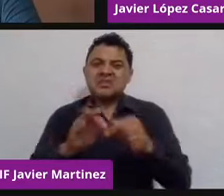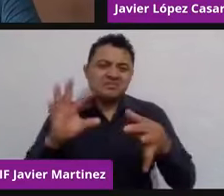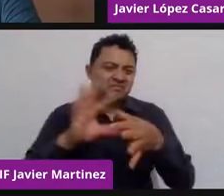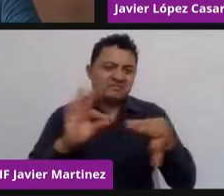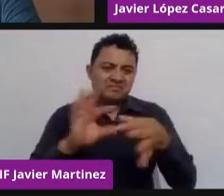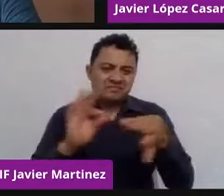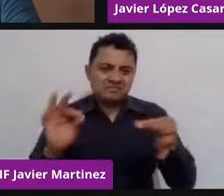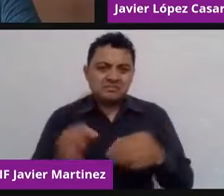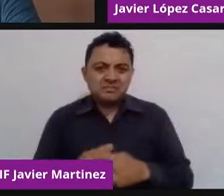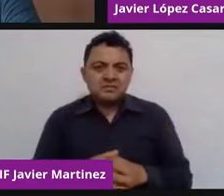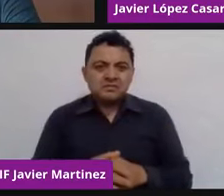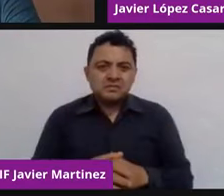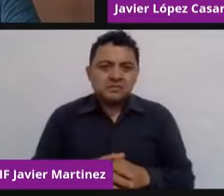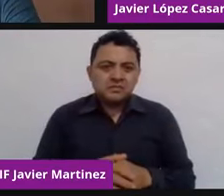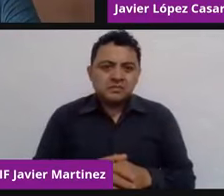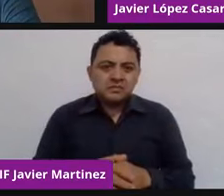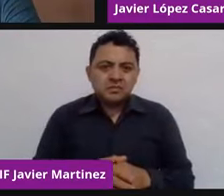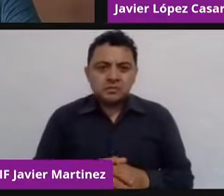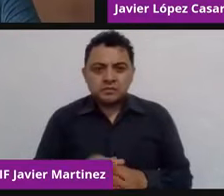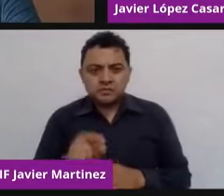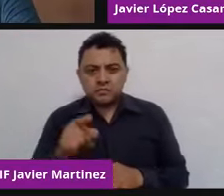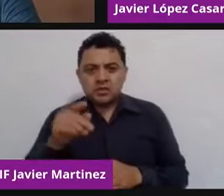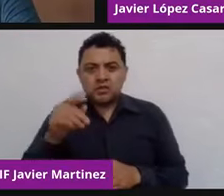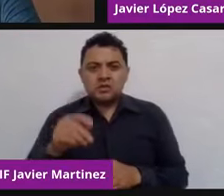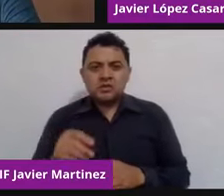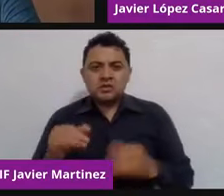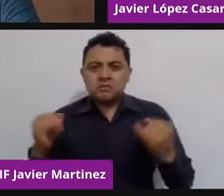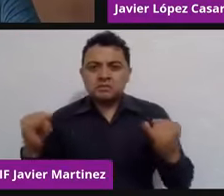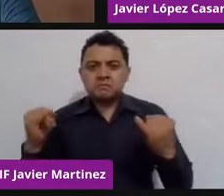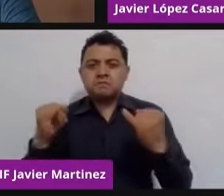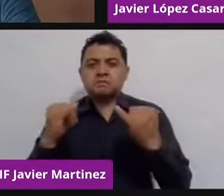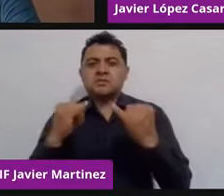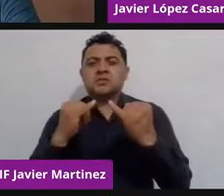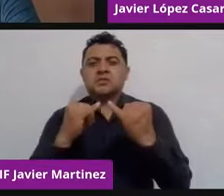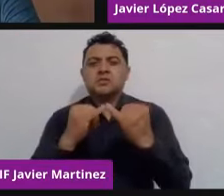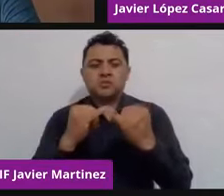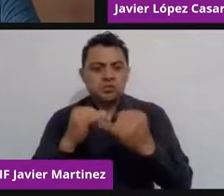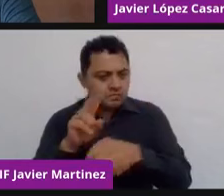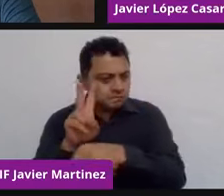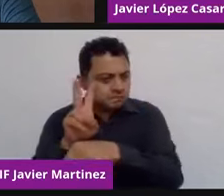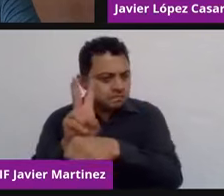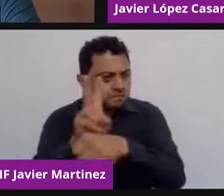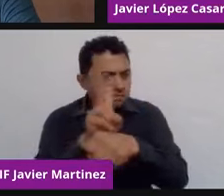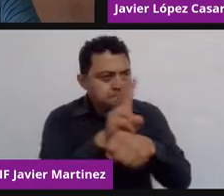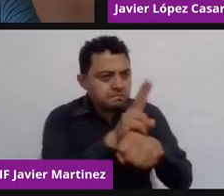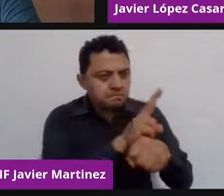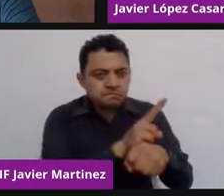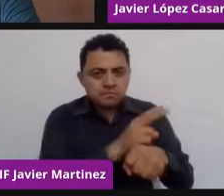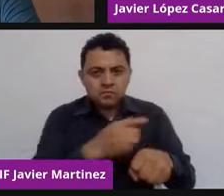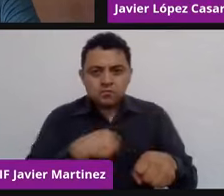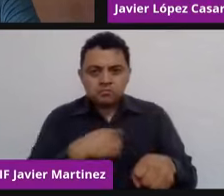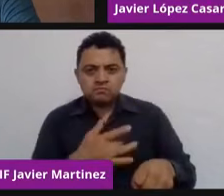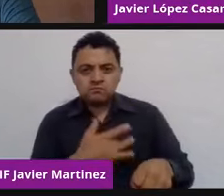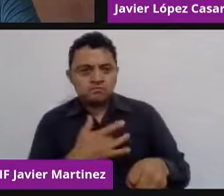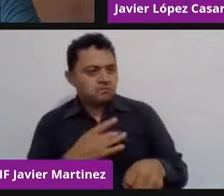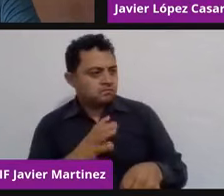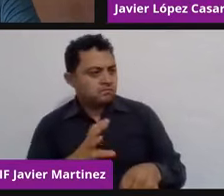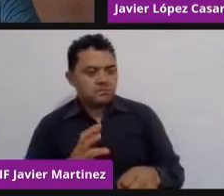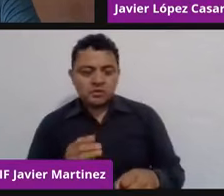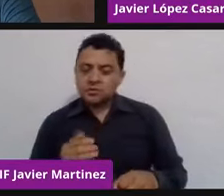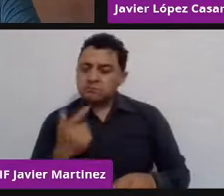instituto, pues a fin de cuentas están vigilando, ¿no? Y encantado, me dará mucho gusto platicar con